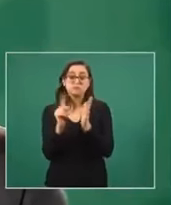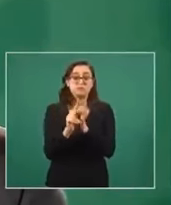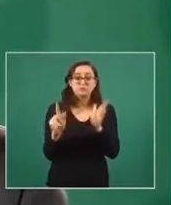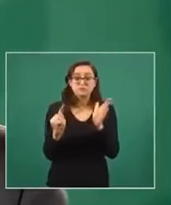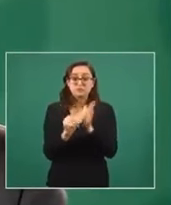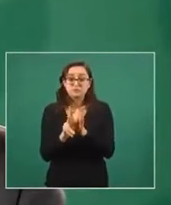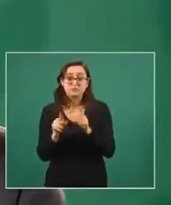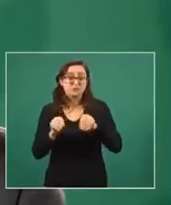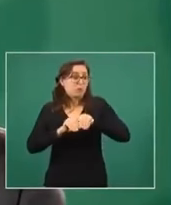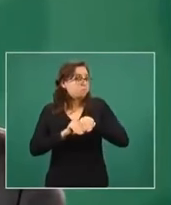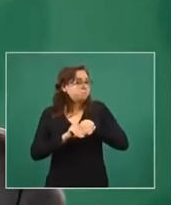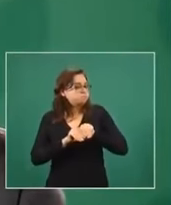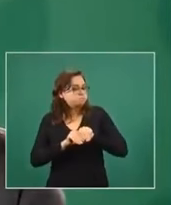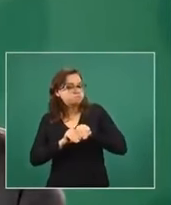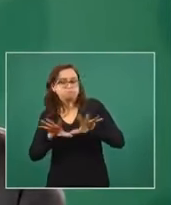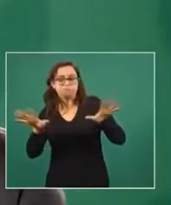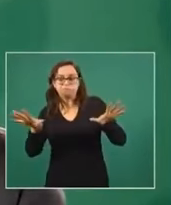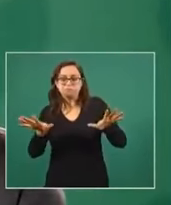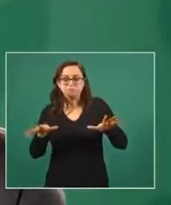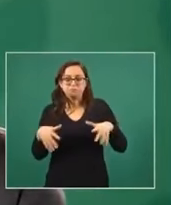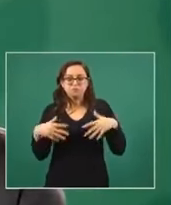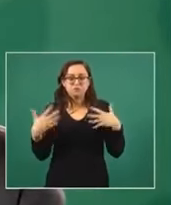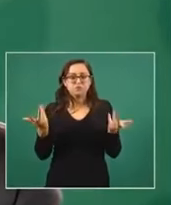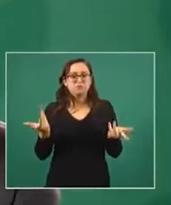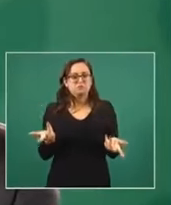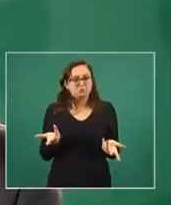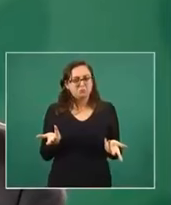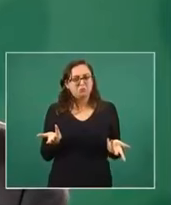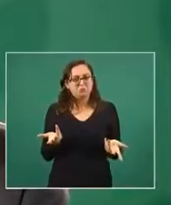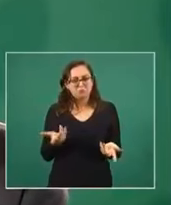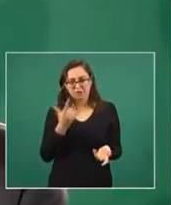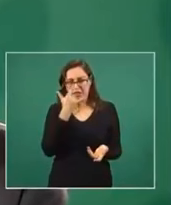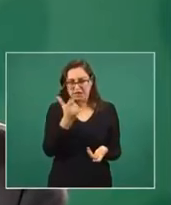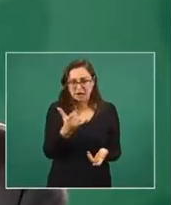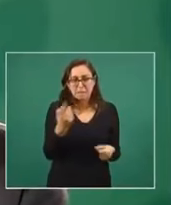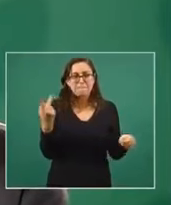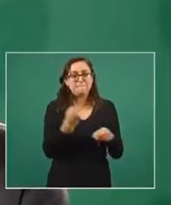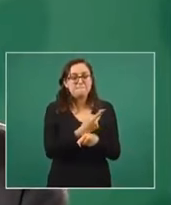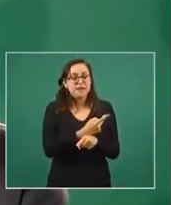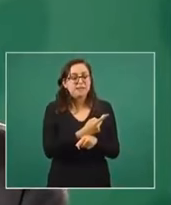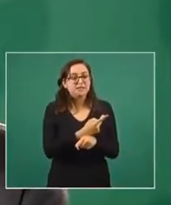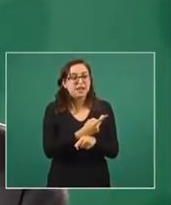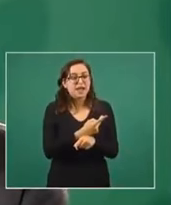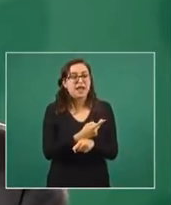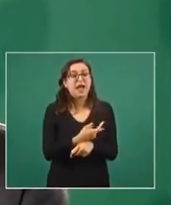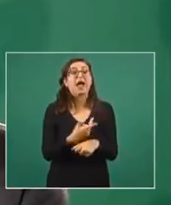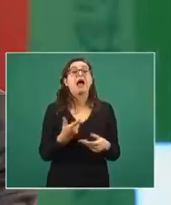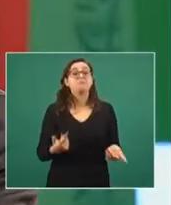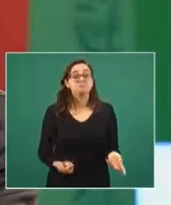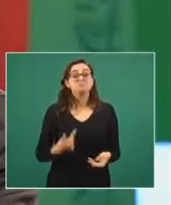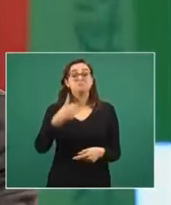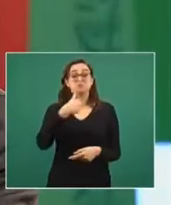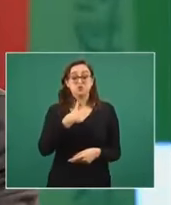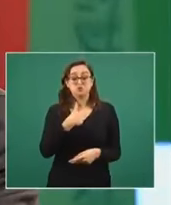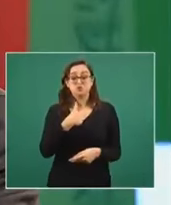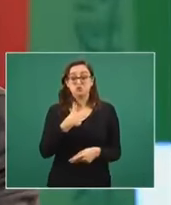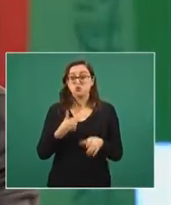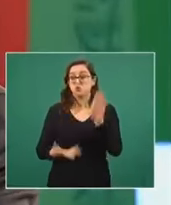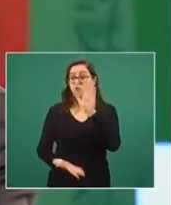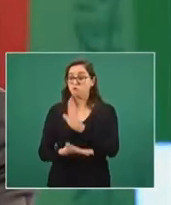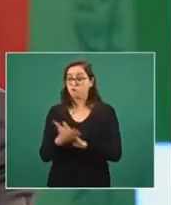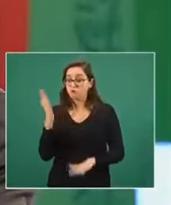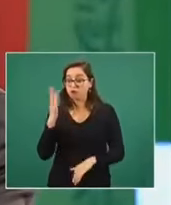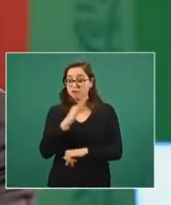en primeras planas causaba interés dónde había estado yo en los días del fin de año.